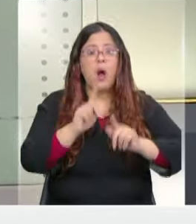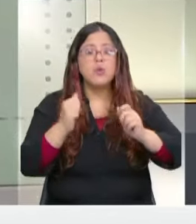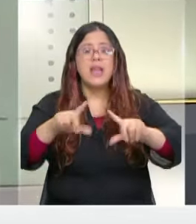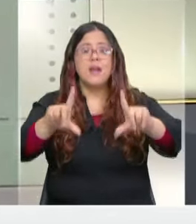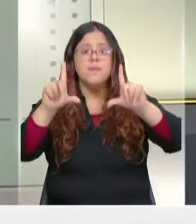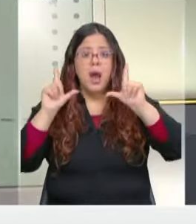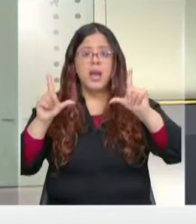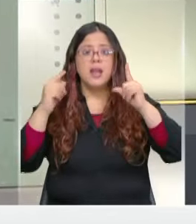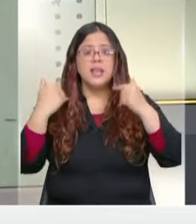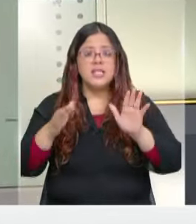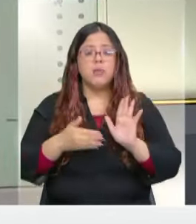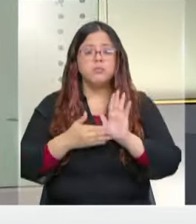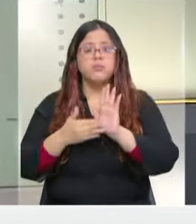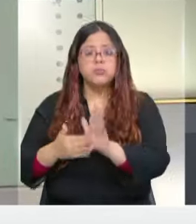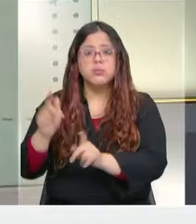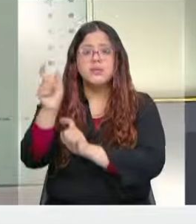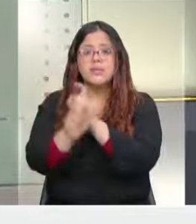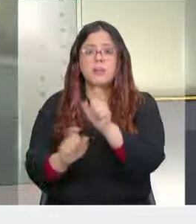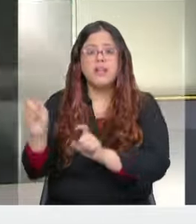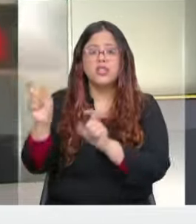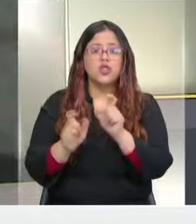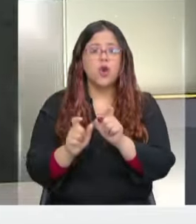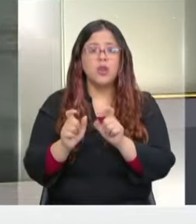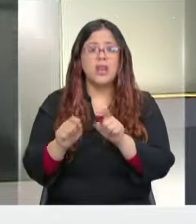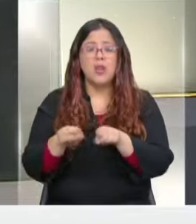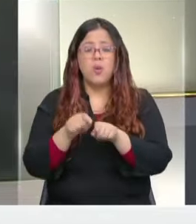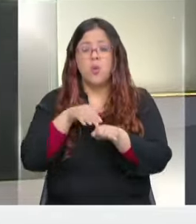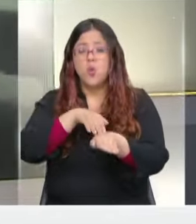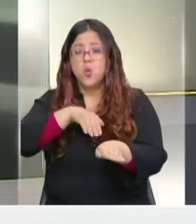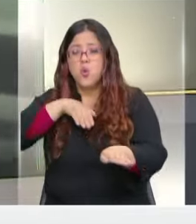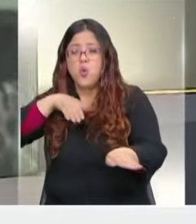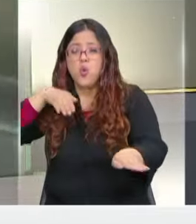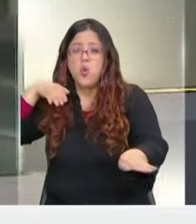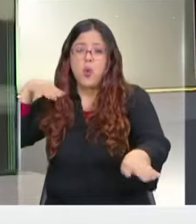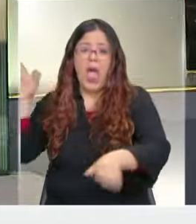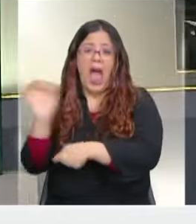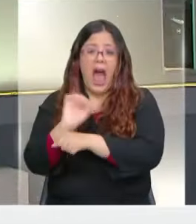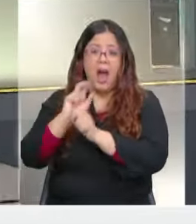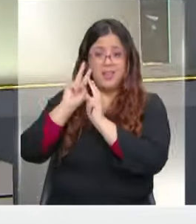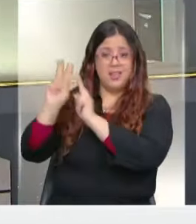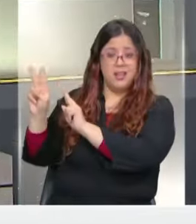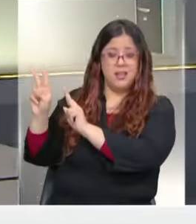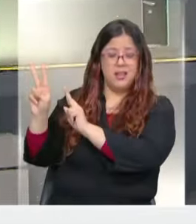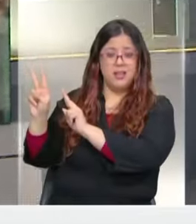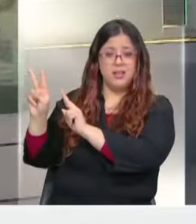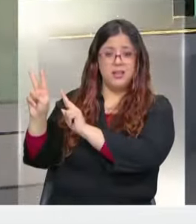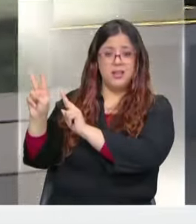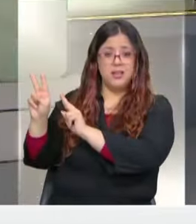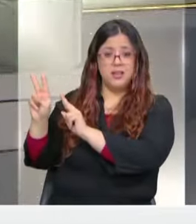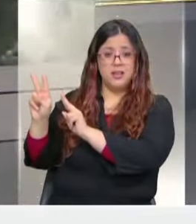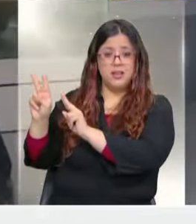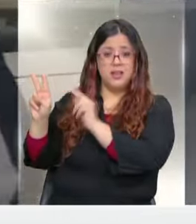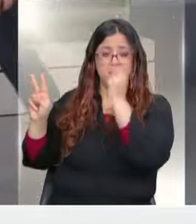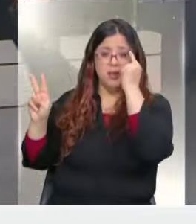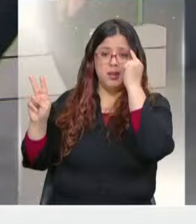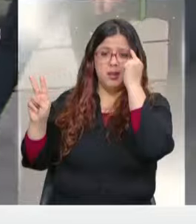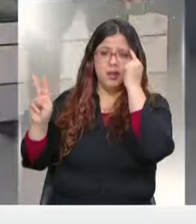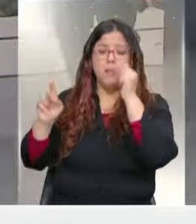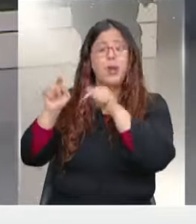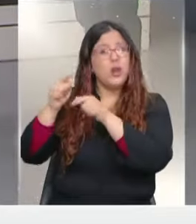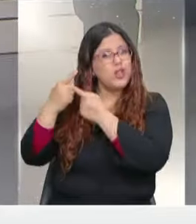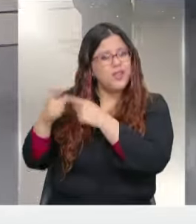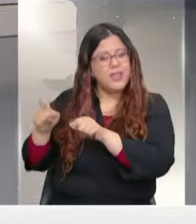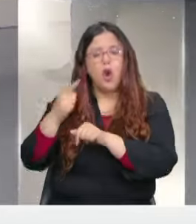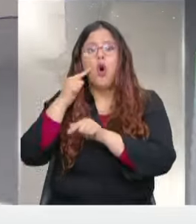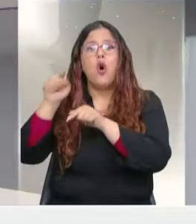que hemos compartido de gente, verdaderos desfiles de automóviles. Aquí está imagen, es tan descriptiva, porque no solamente vemos... Pero es otra cosa.